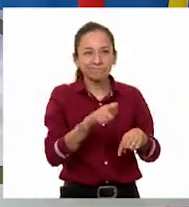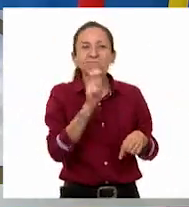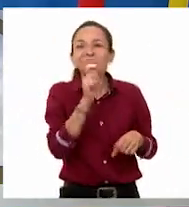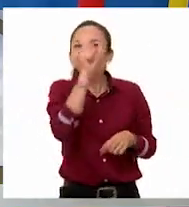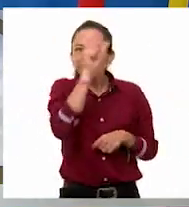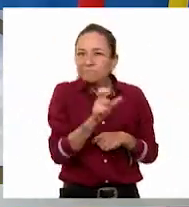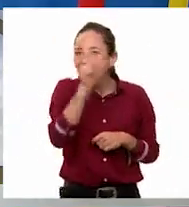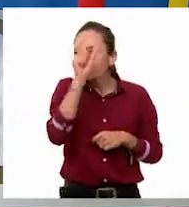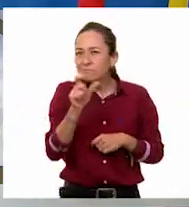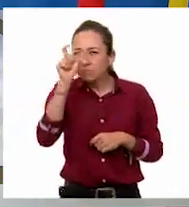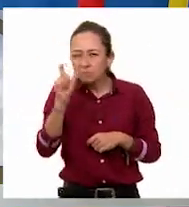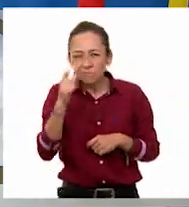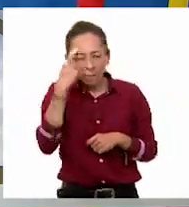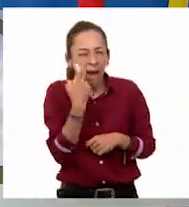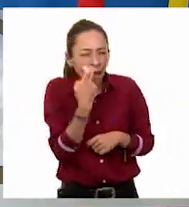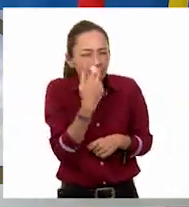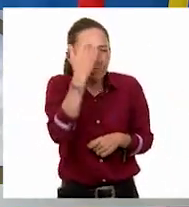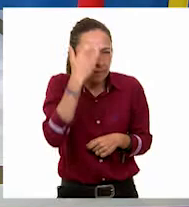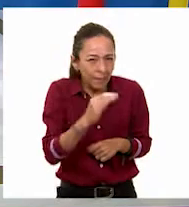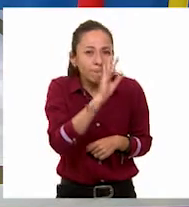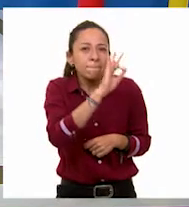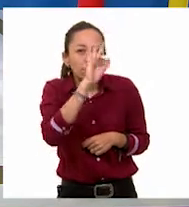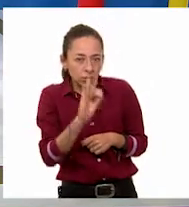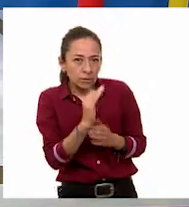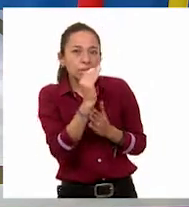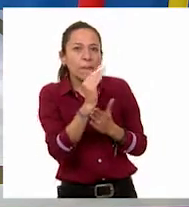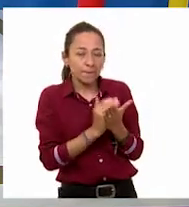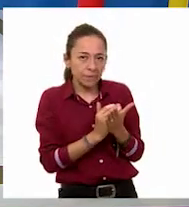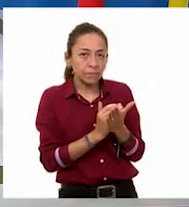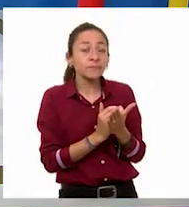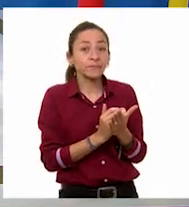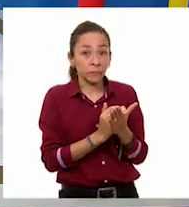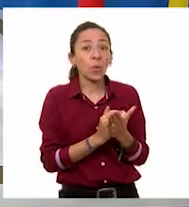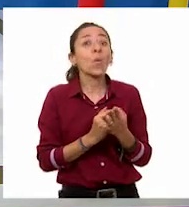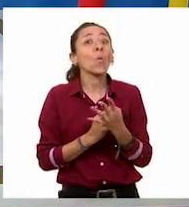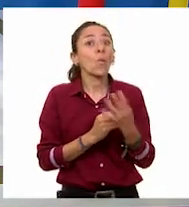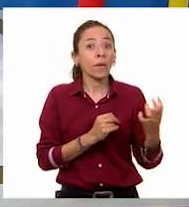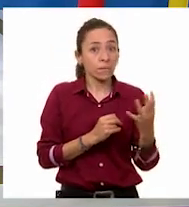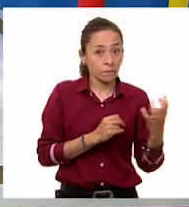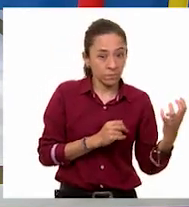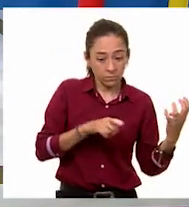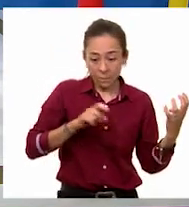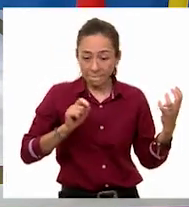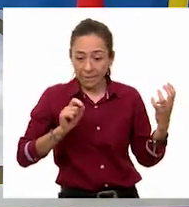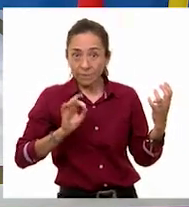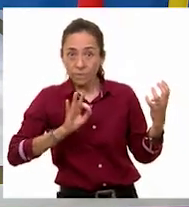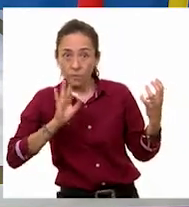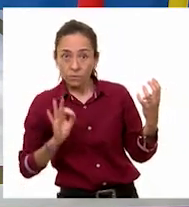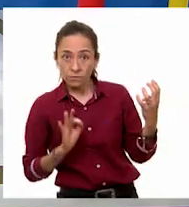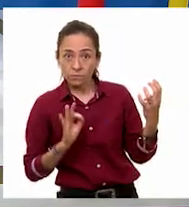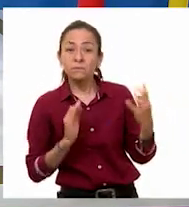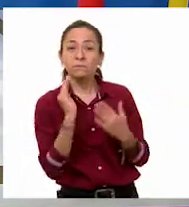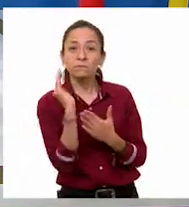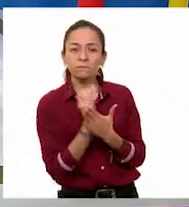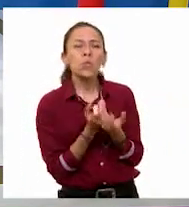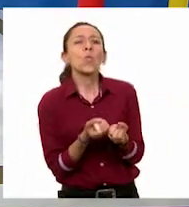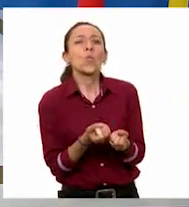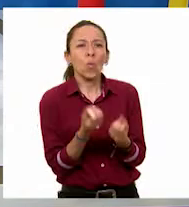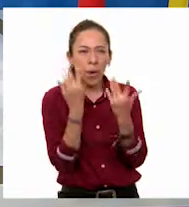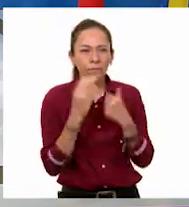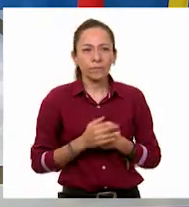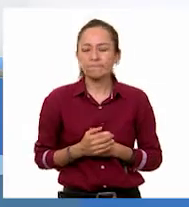el descuento del 20% de 400. Entonces, de 100